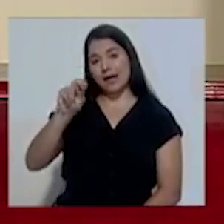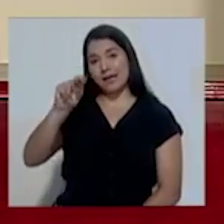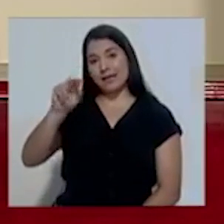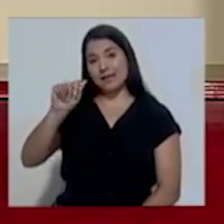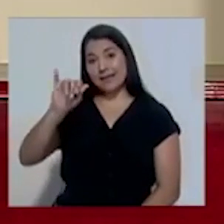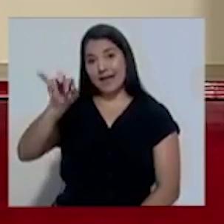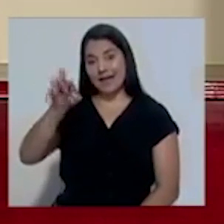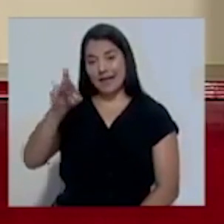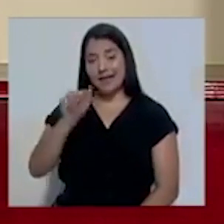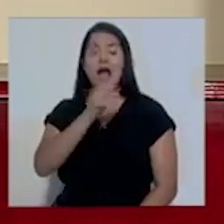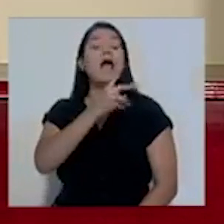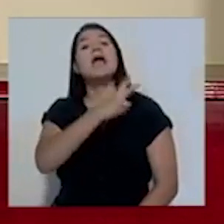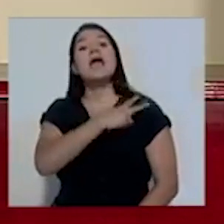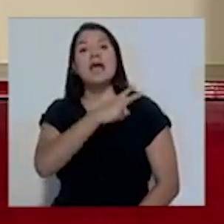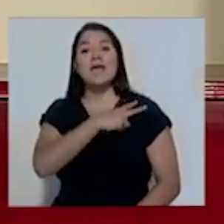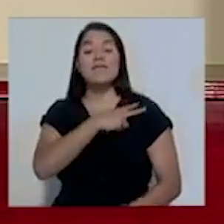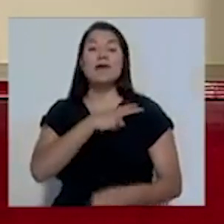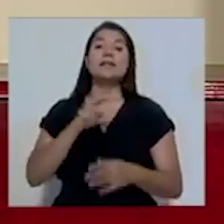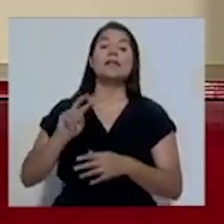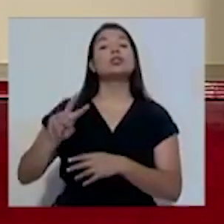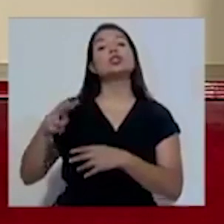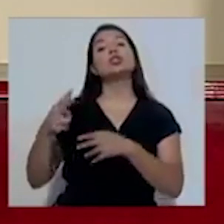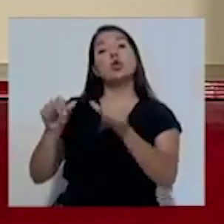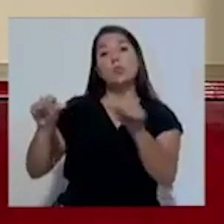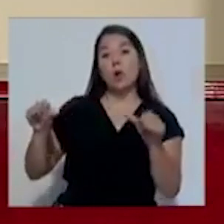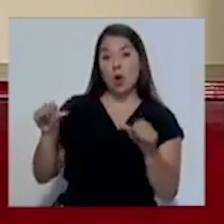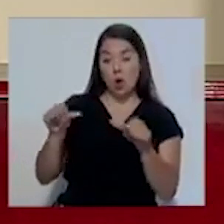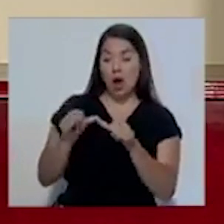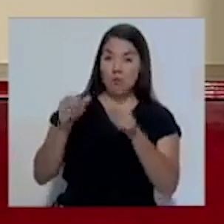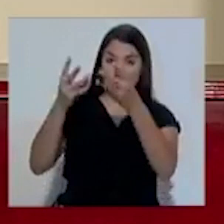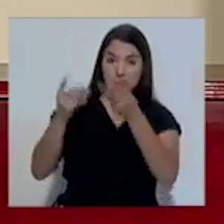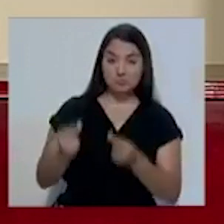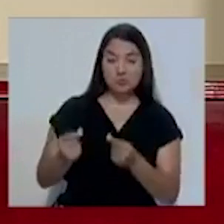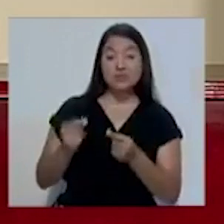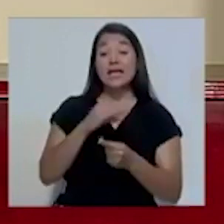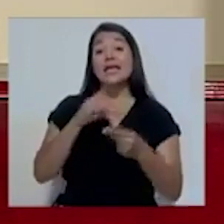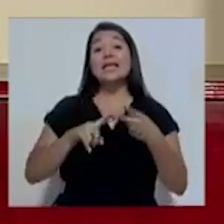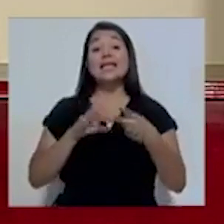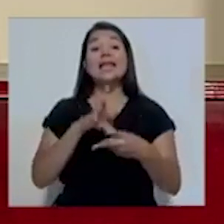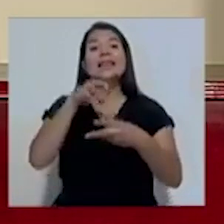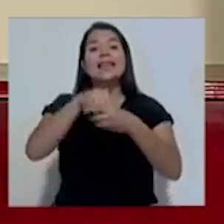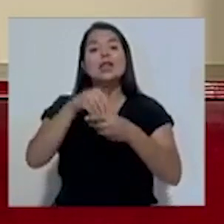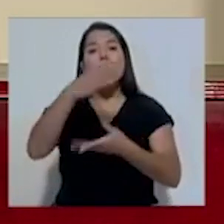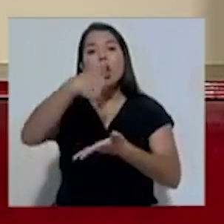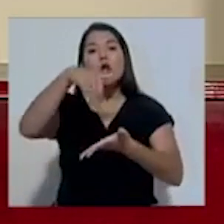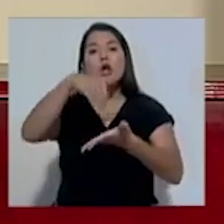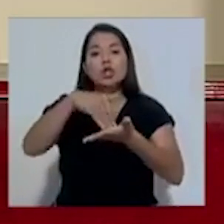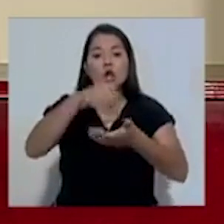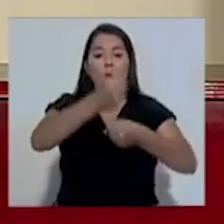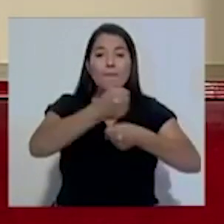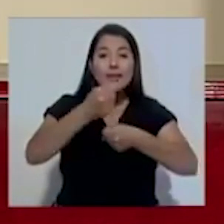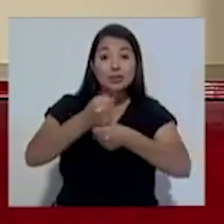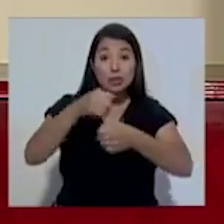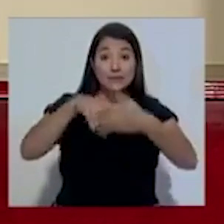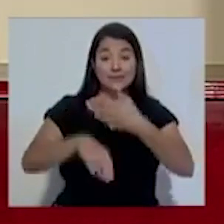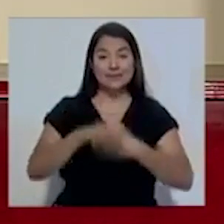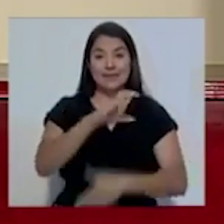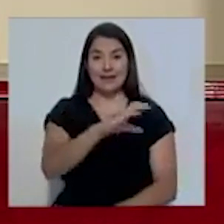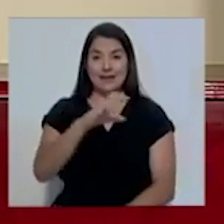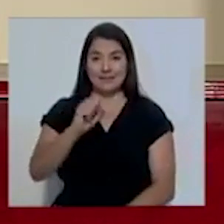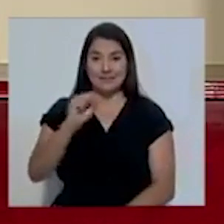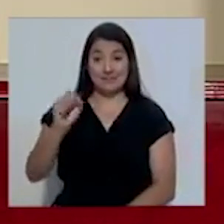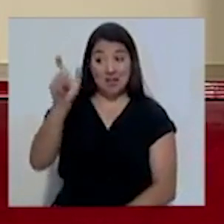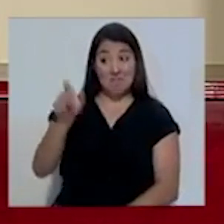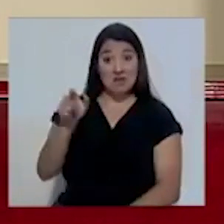de formulación y modificación presupuestaria y miembro del Centro de Control de Operaciones de la Caja Costarricense del Seguro Social, quien nos dará el